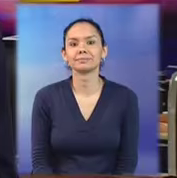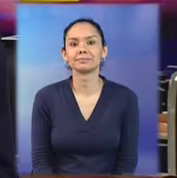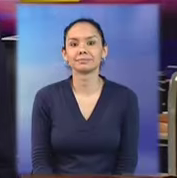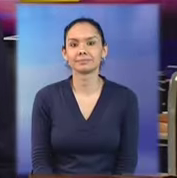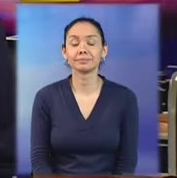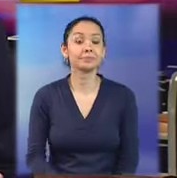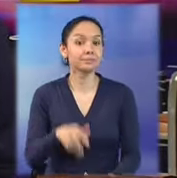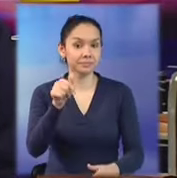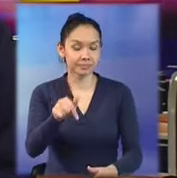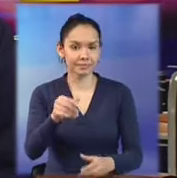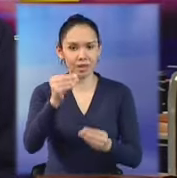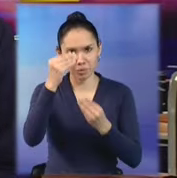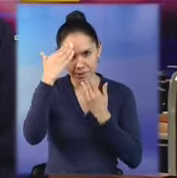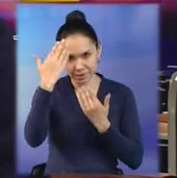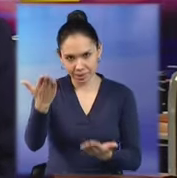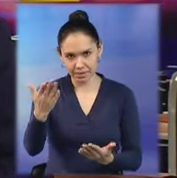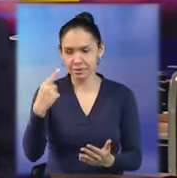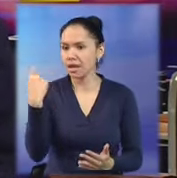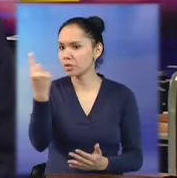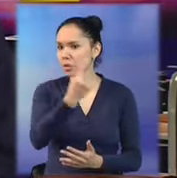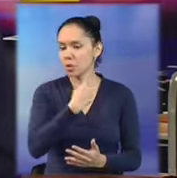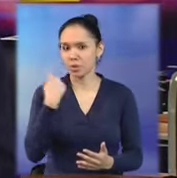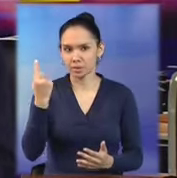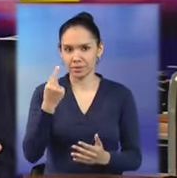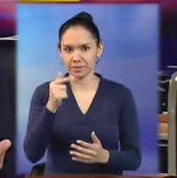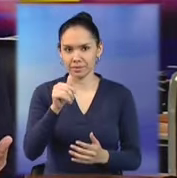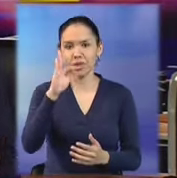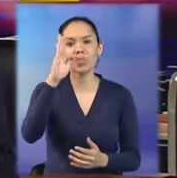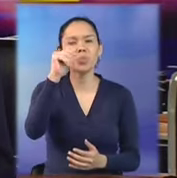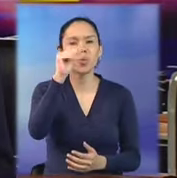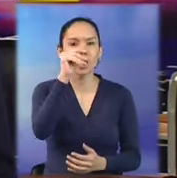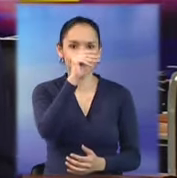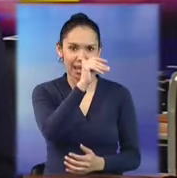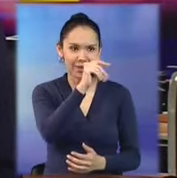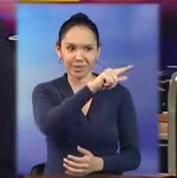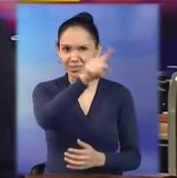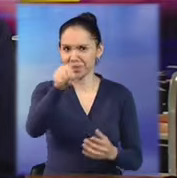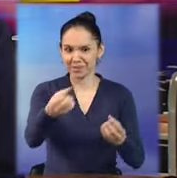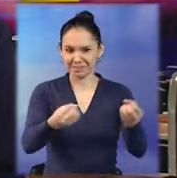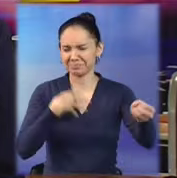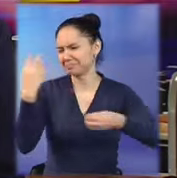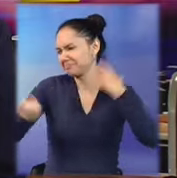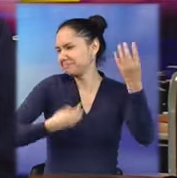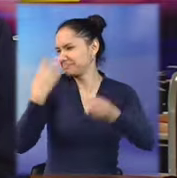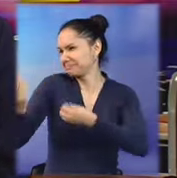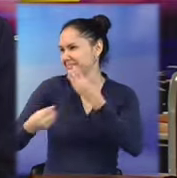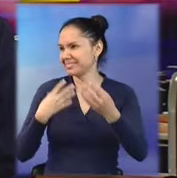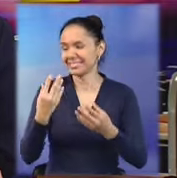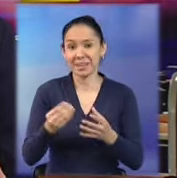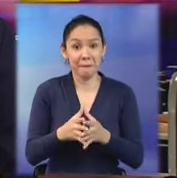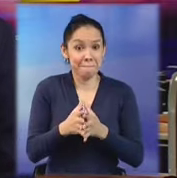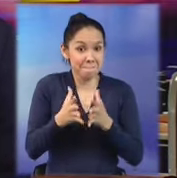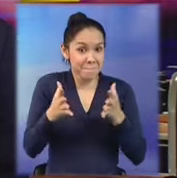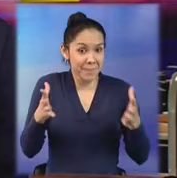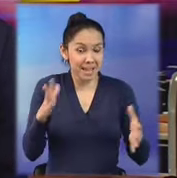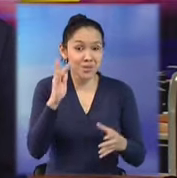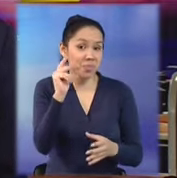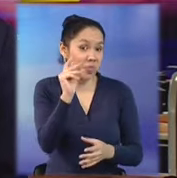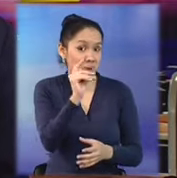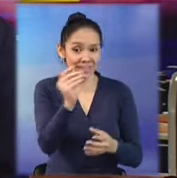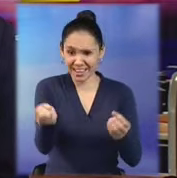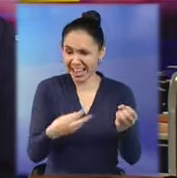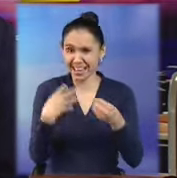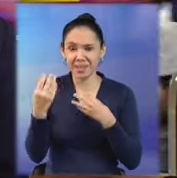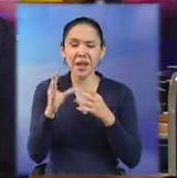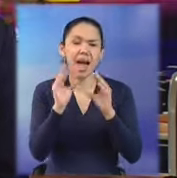Bueno, quiero dar las gracias a todos esos tuiteros que el pasado martes inundaron las redes sociales.